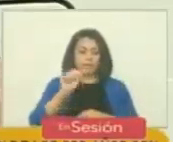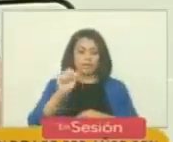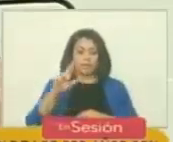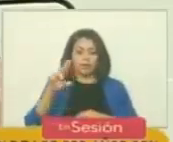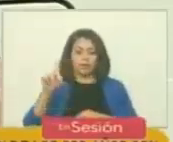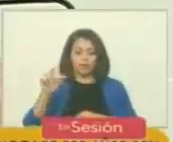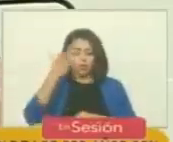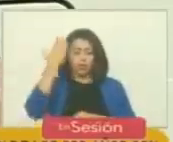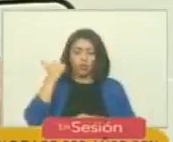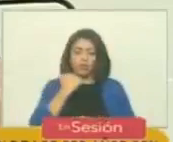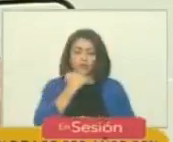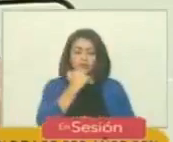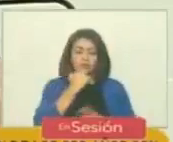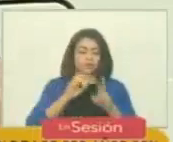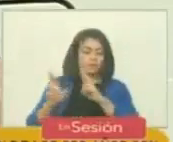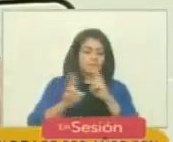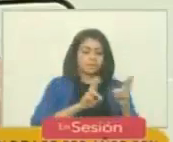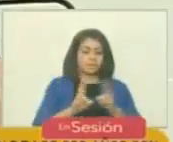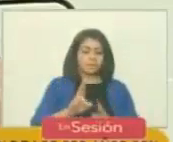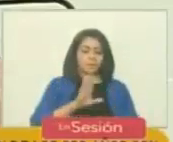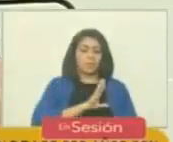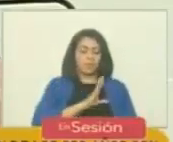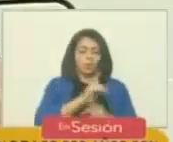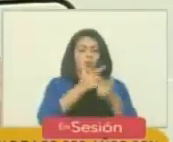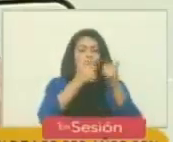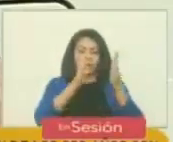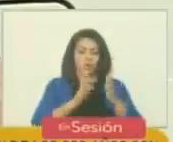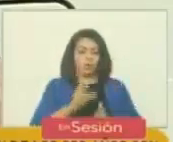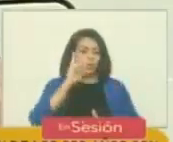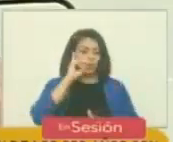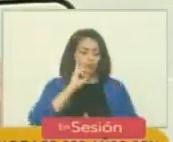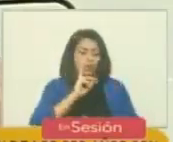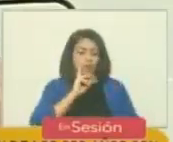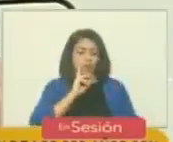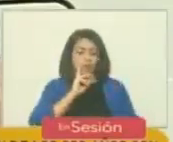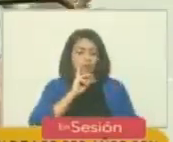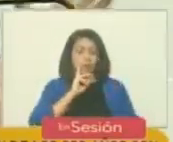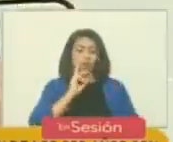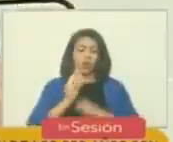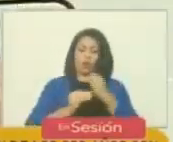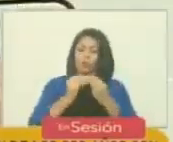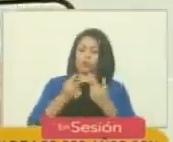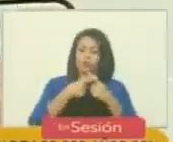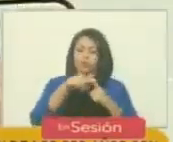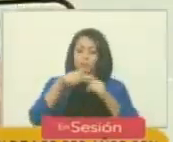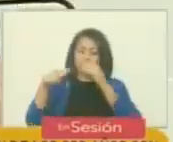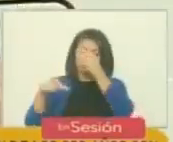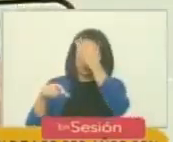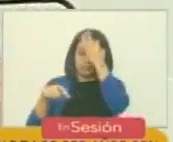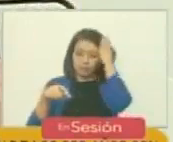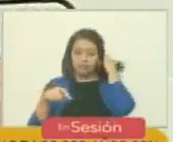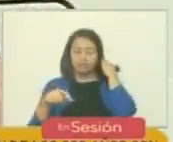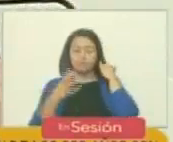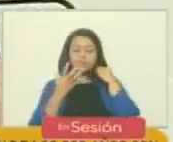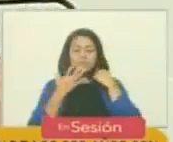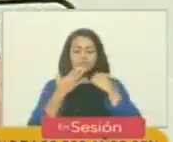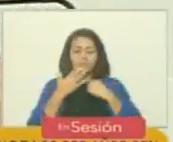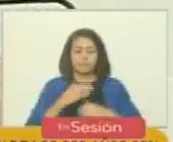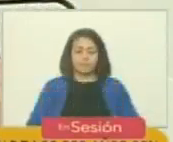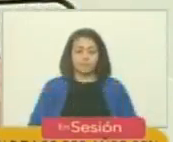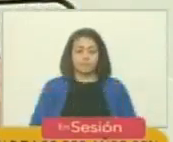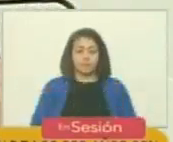Francisco y Miranda y su relación con el propio Bolívar, como otros personajes, como por ejemplo